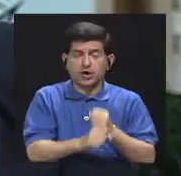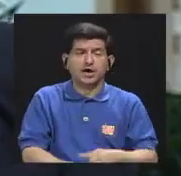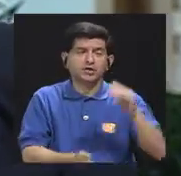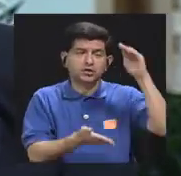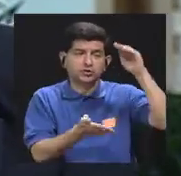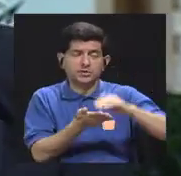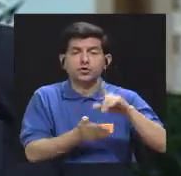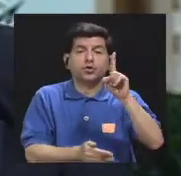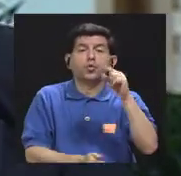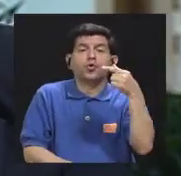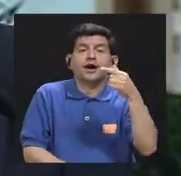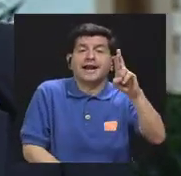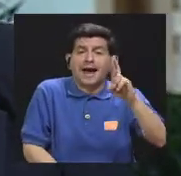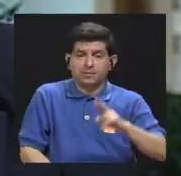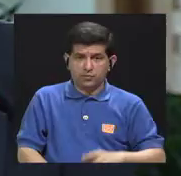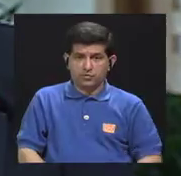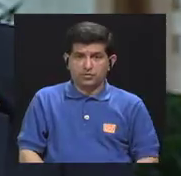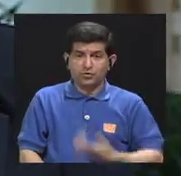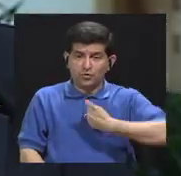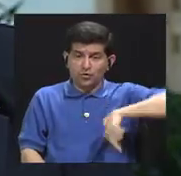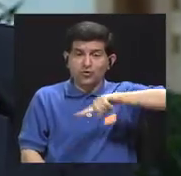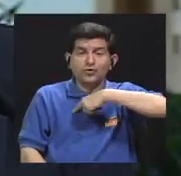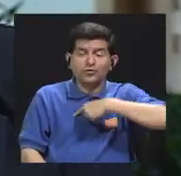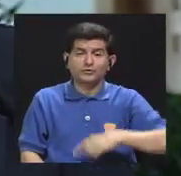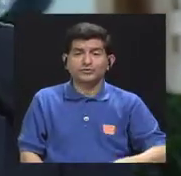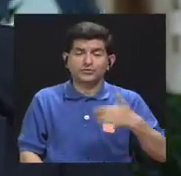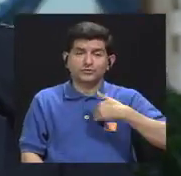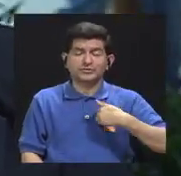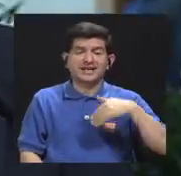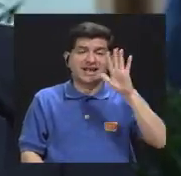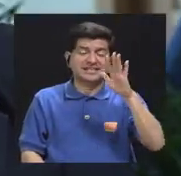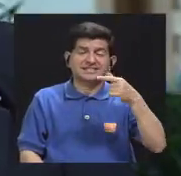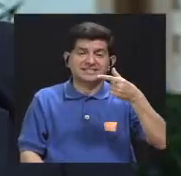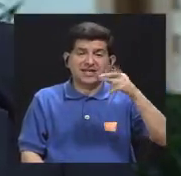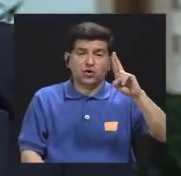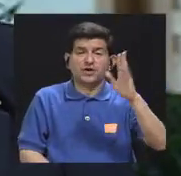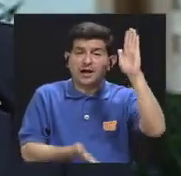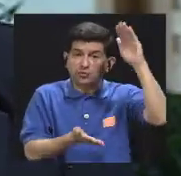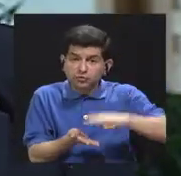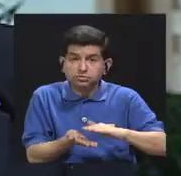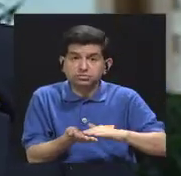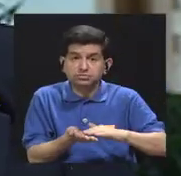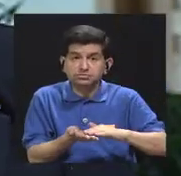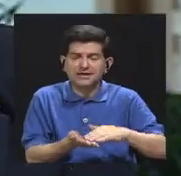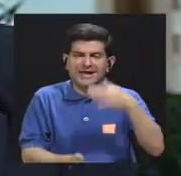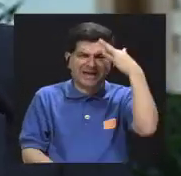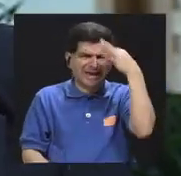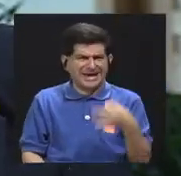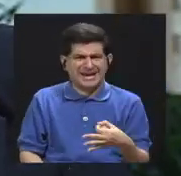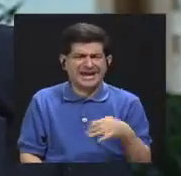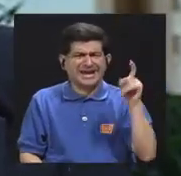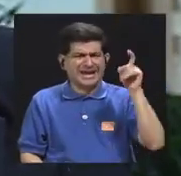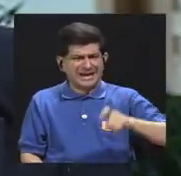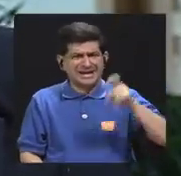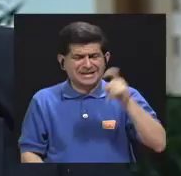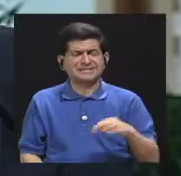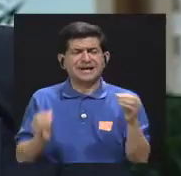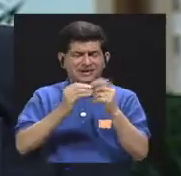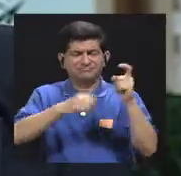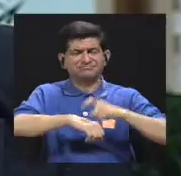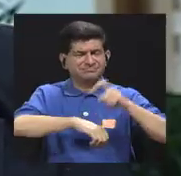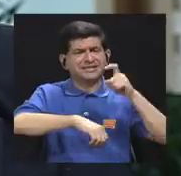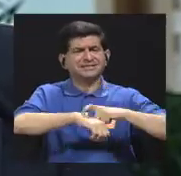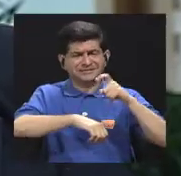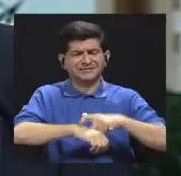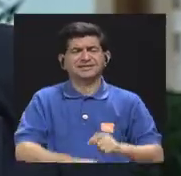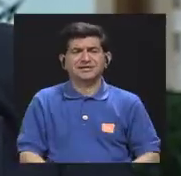logrado disminuir un gramo y nosotros vamos a tener que disminuir 5 entonces creemos que vamos a necesitar más tiempo